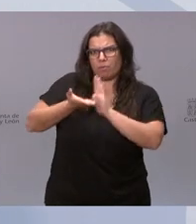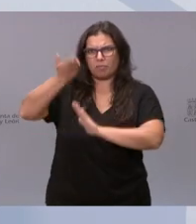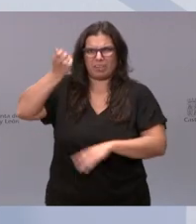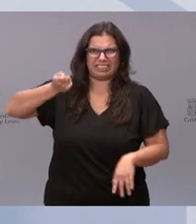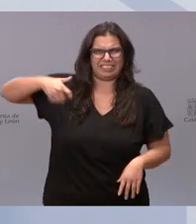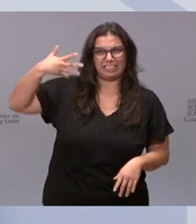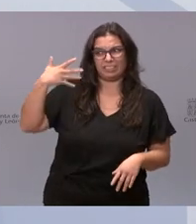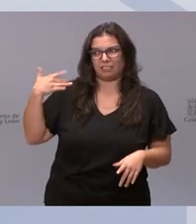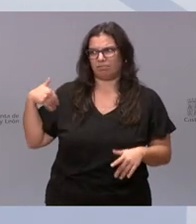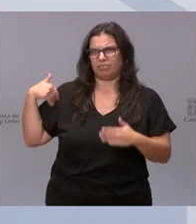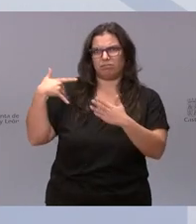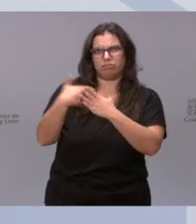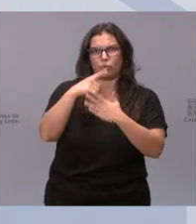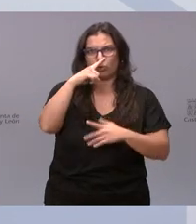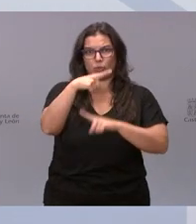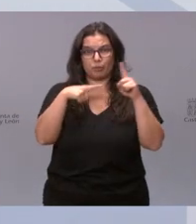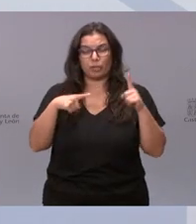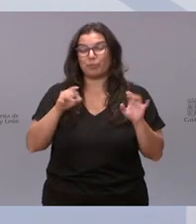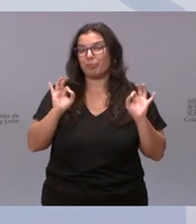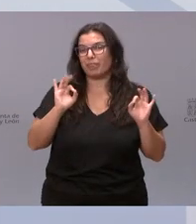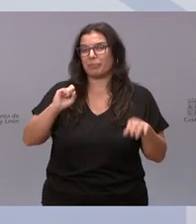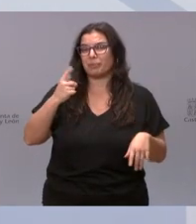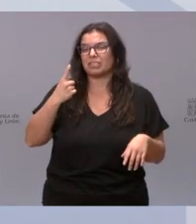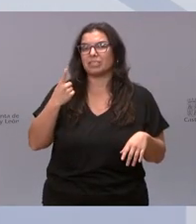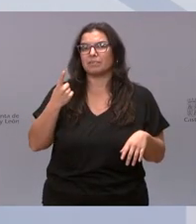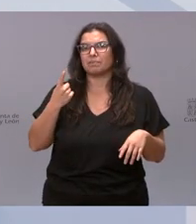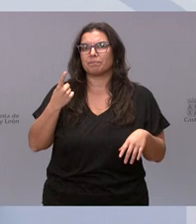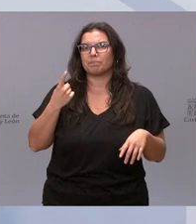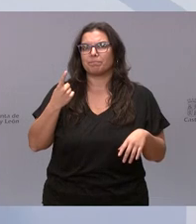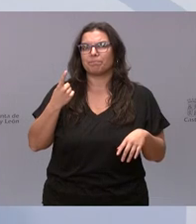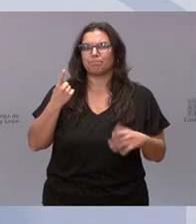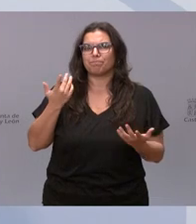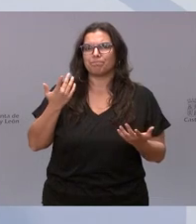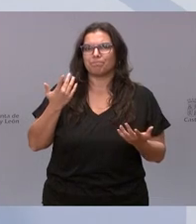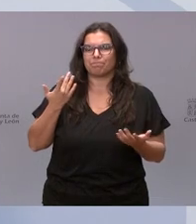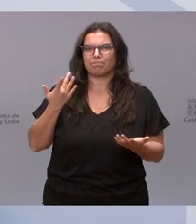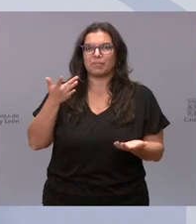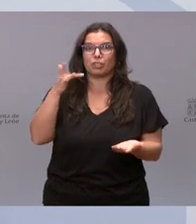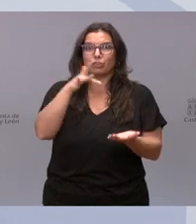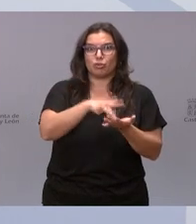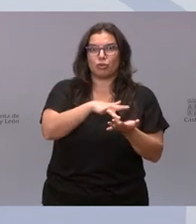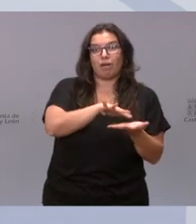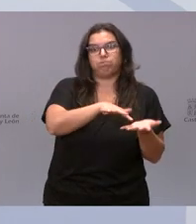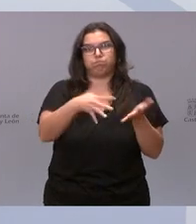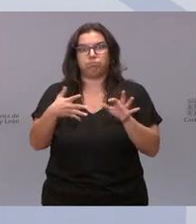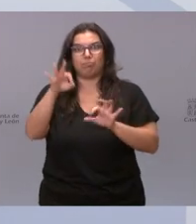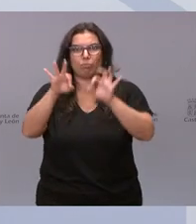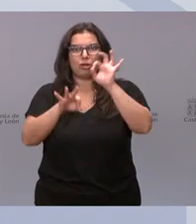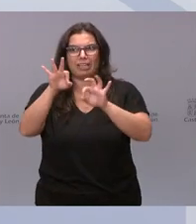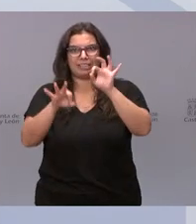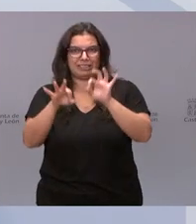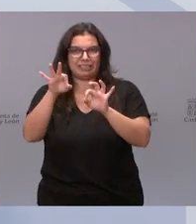último año y medio, y muy especialmente que ha supuesto un incremento de los tipos de interés